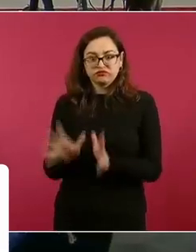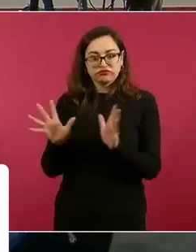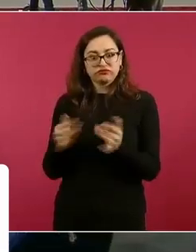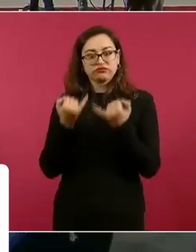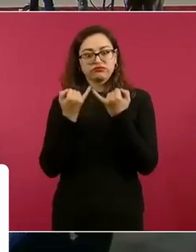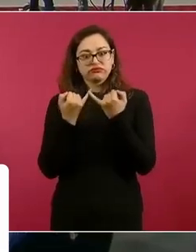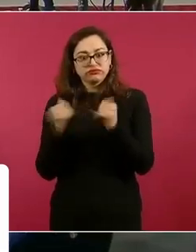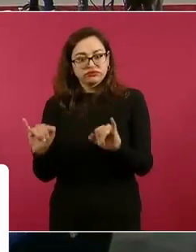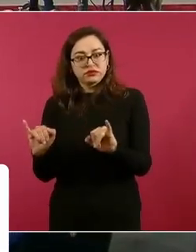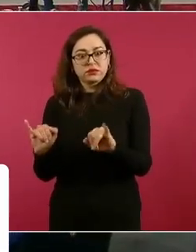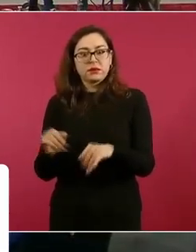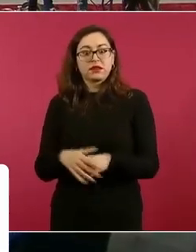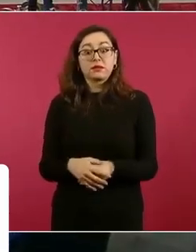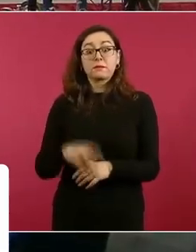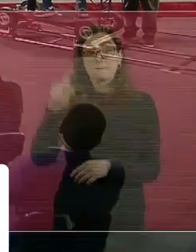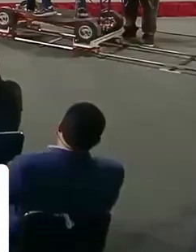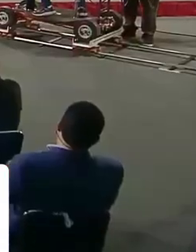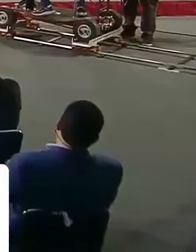Perú,